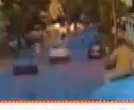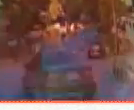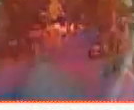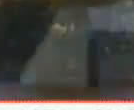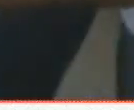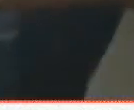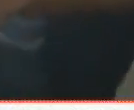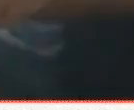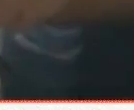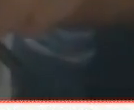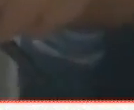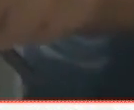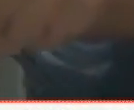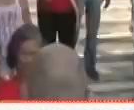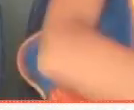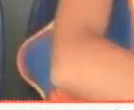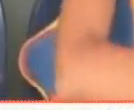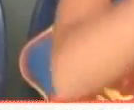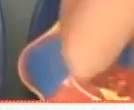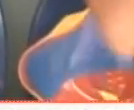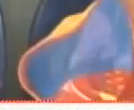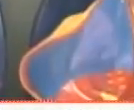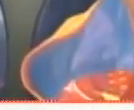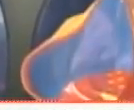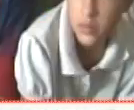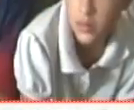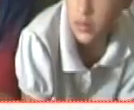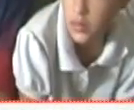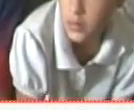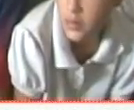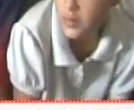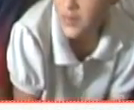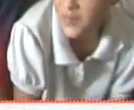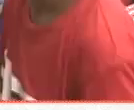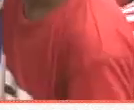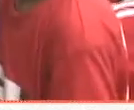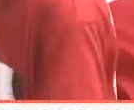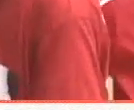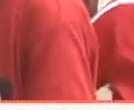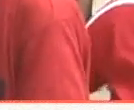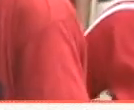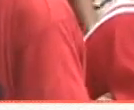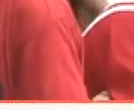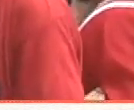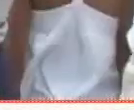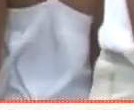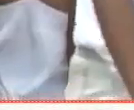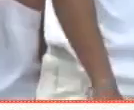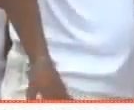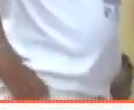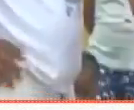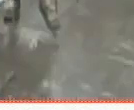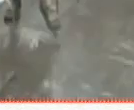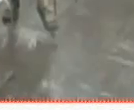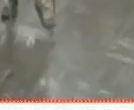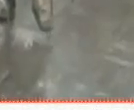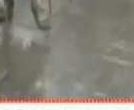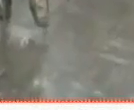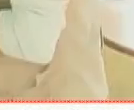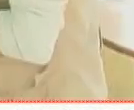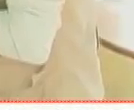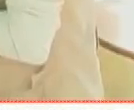Epa, presta mucha atención, es por tu salud. Vamos a prevenir las enfermedades como las infecciones respiratorias